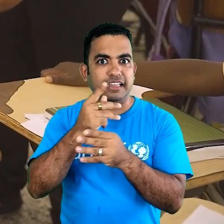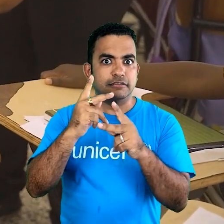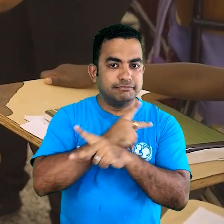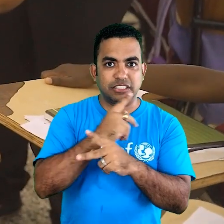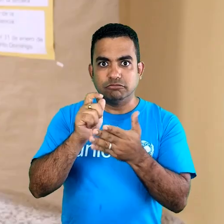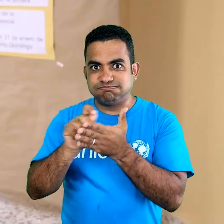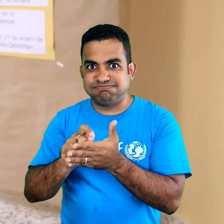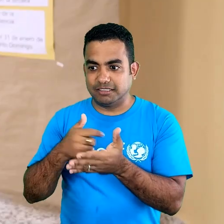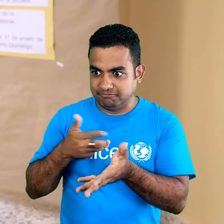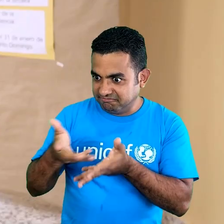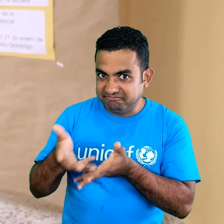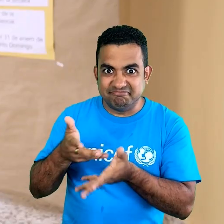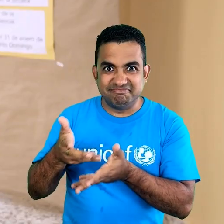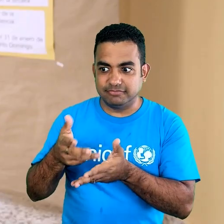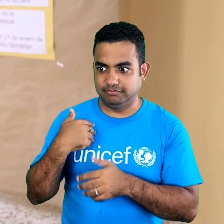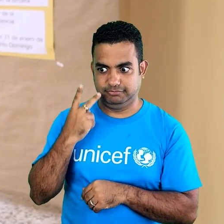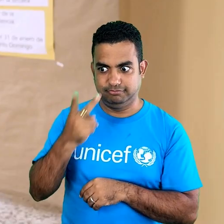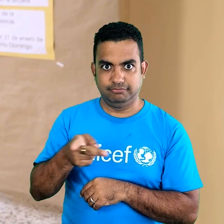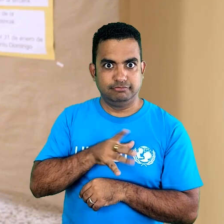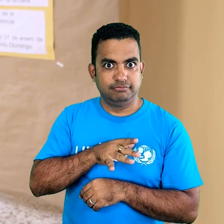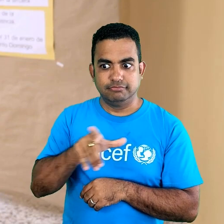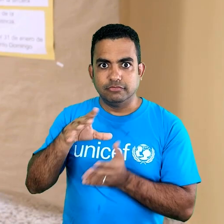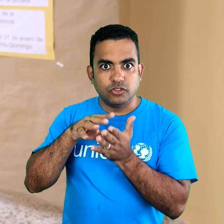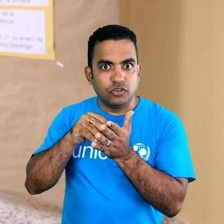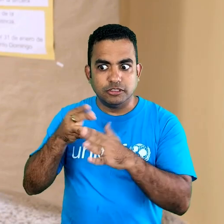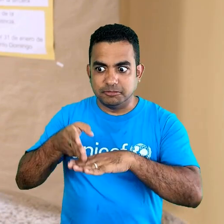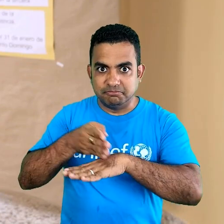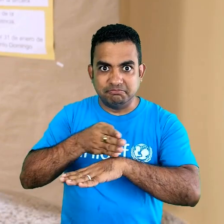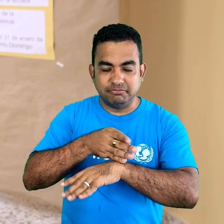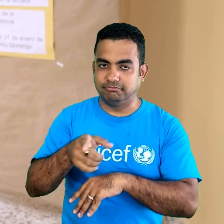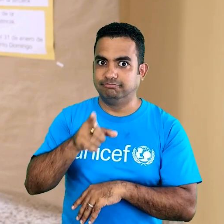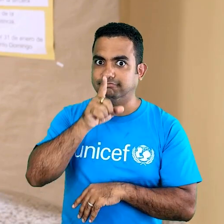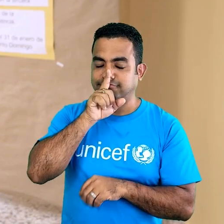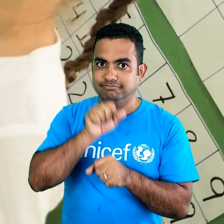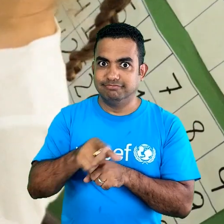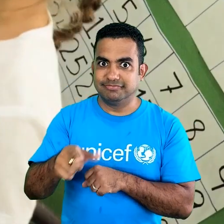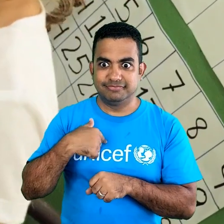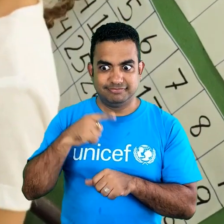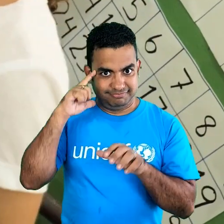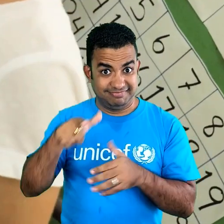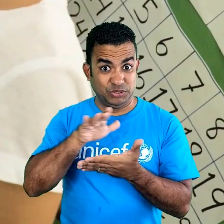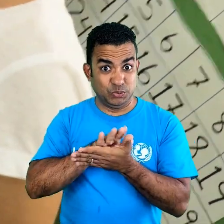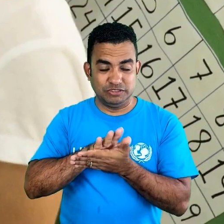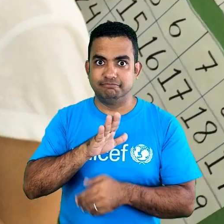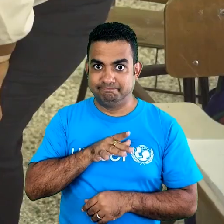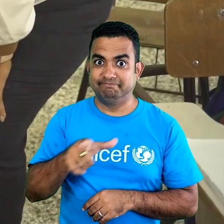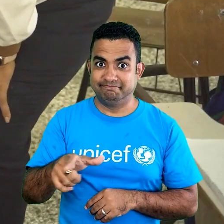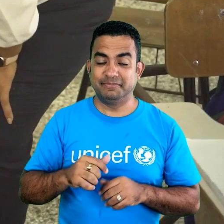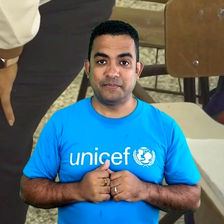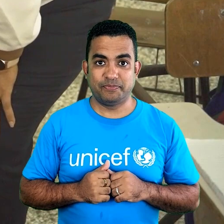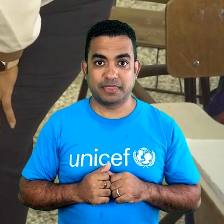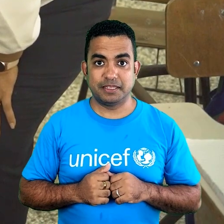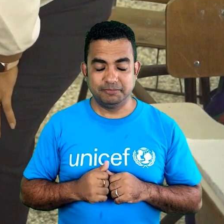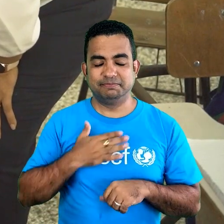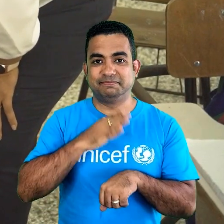ha aprendido las matemáticas, conversamos mucho acerca de su aprendizaje y le está yendo bastante bien aquí en la escuela.